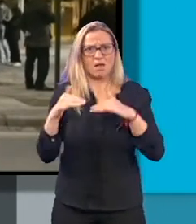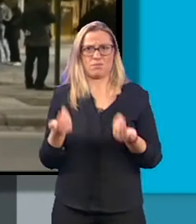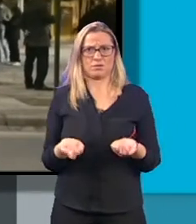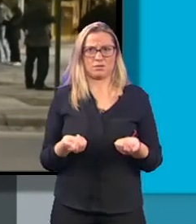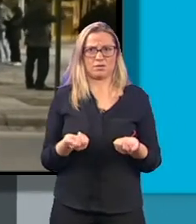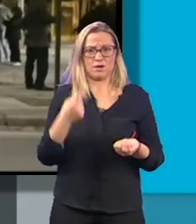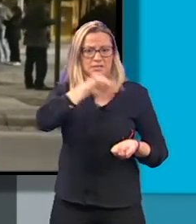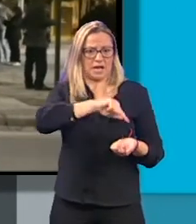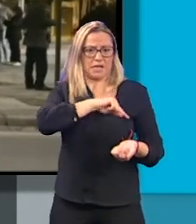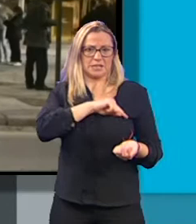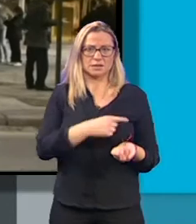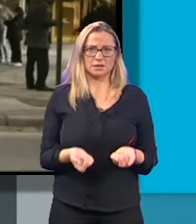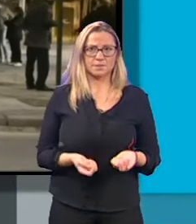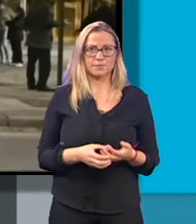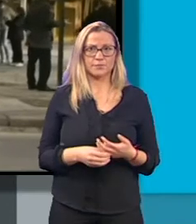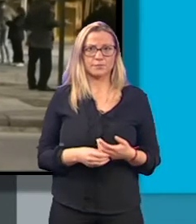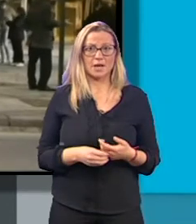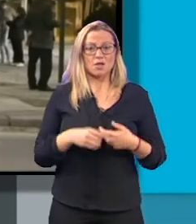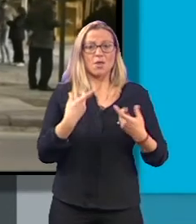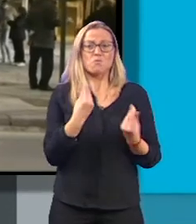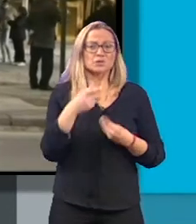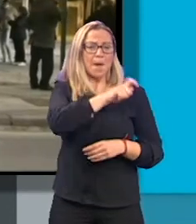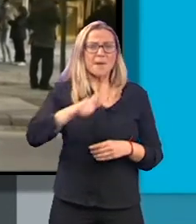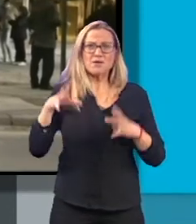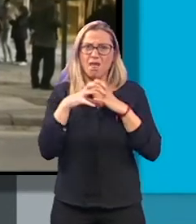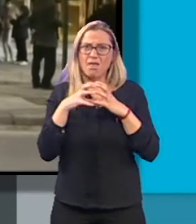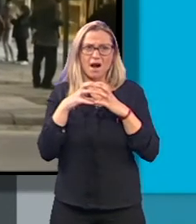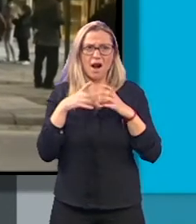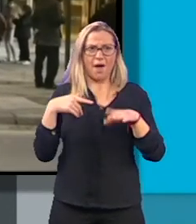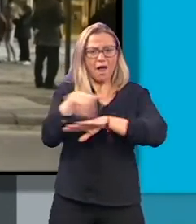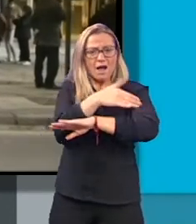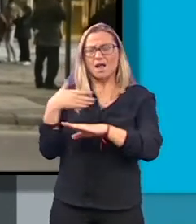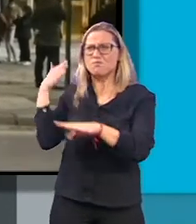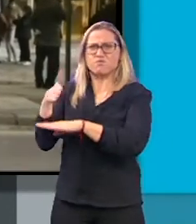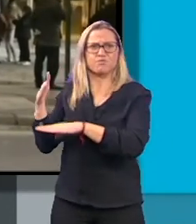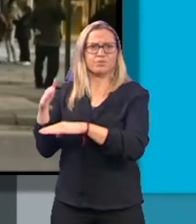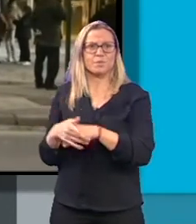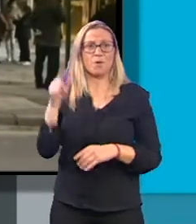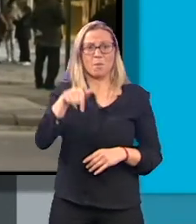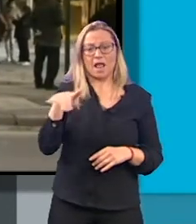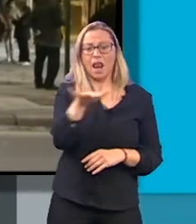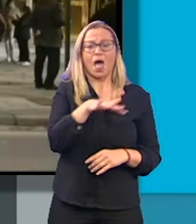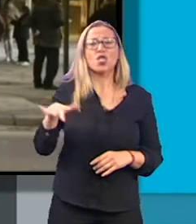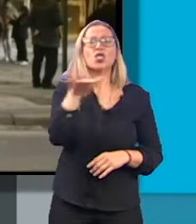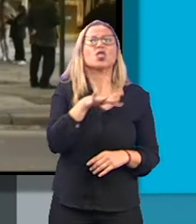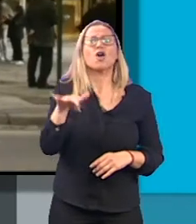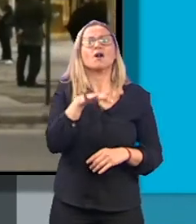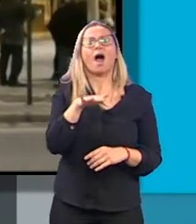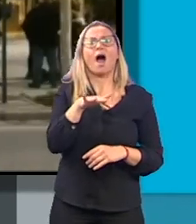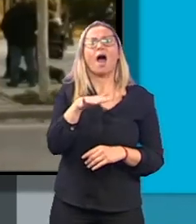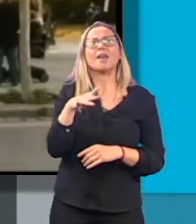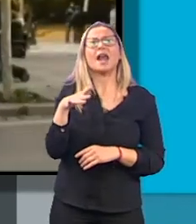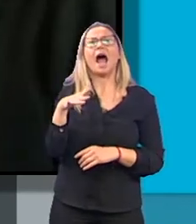cuatro se han sentido, que ha hecho que los granadinos, muchos granadinos salgan a la calle, como aquí en la zona de la circunvalación de la